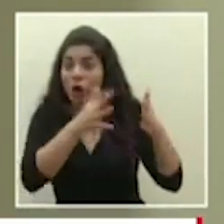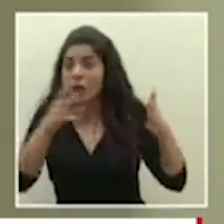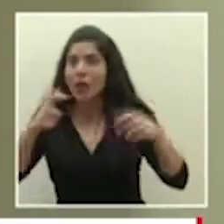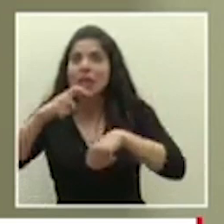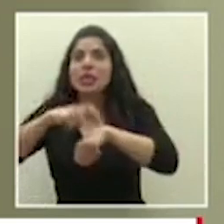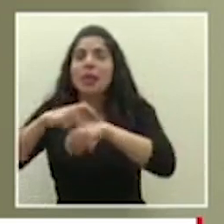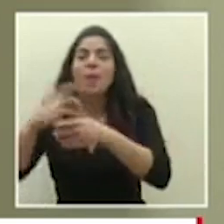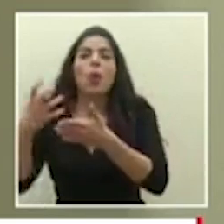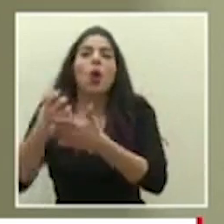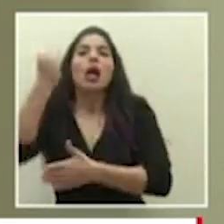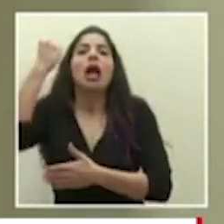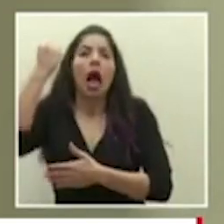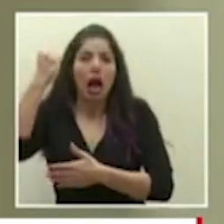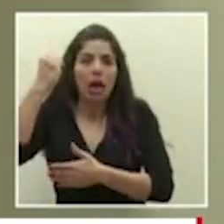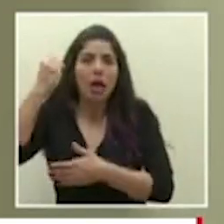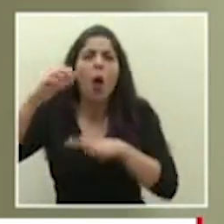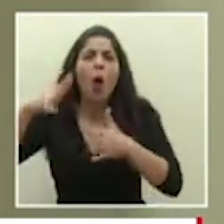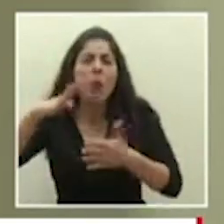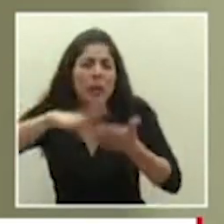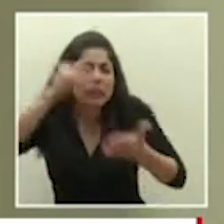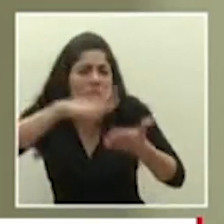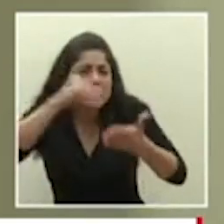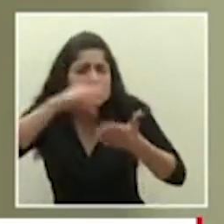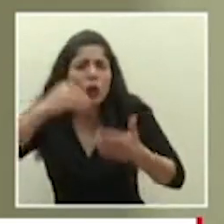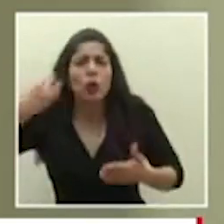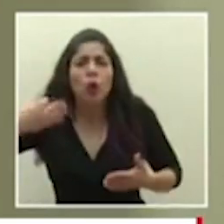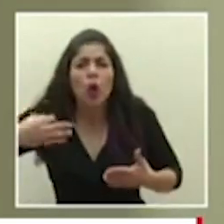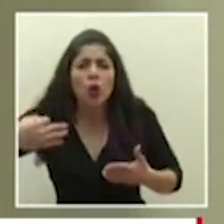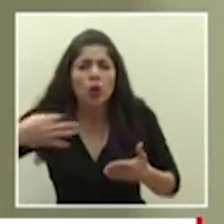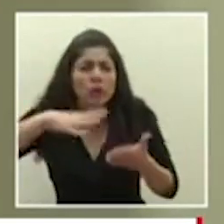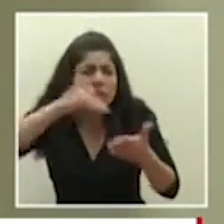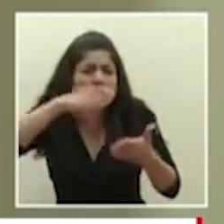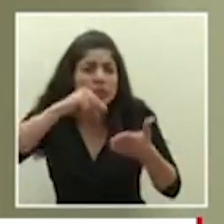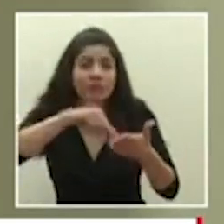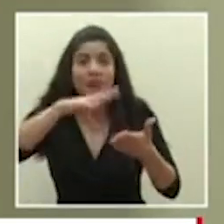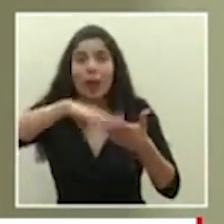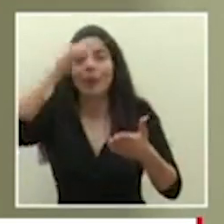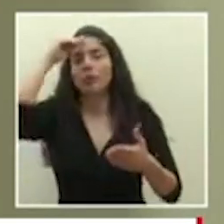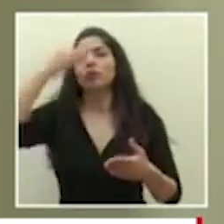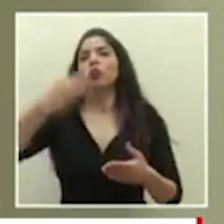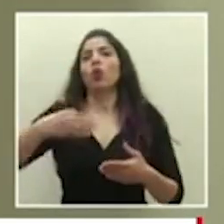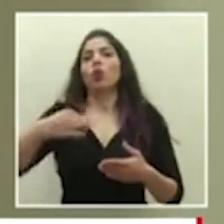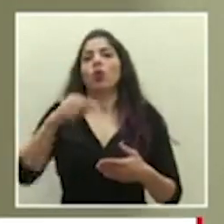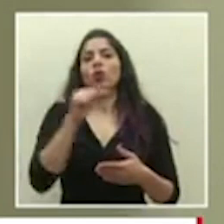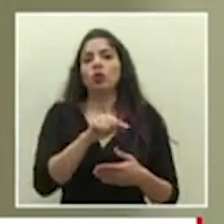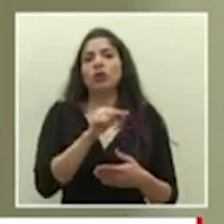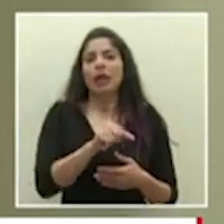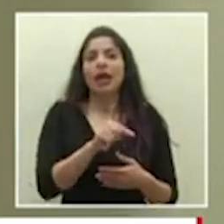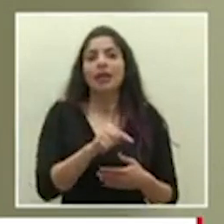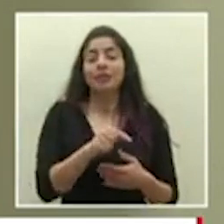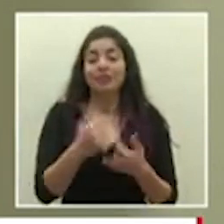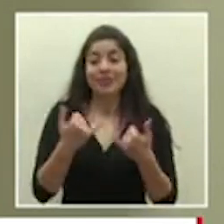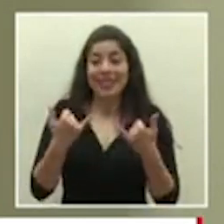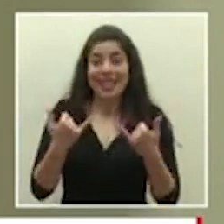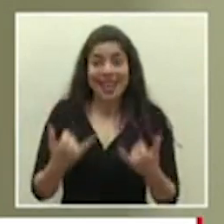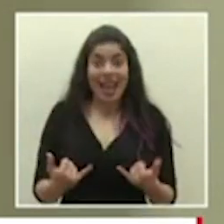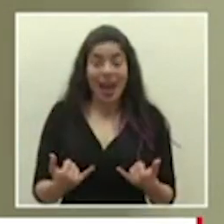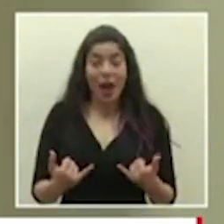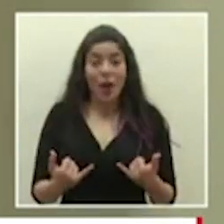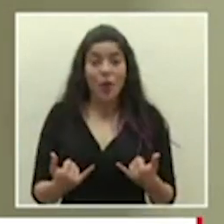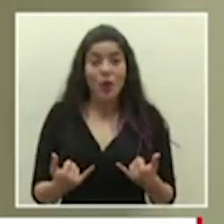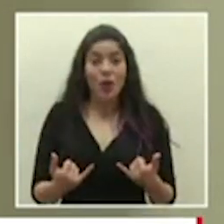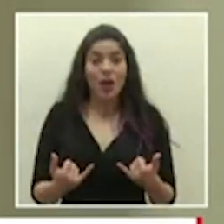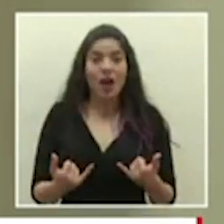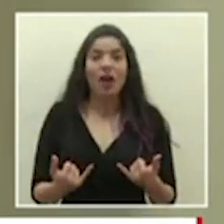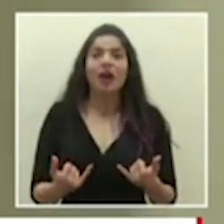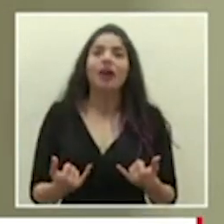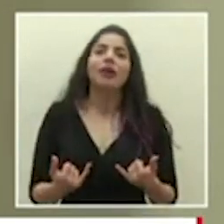hemos ganado aprendiendo todos los días entonces el aprendizaje es diario y que hoy tengamos aunque